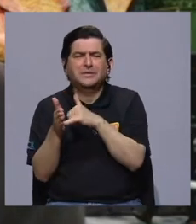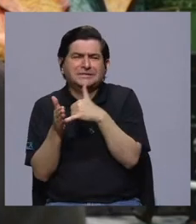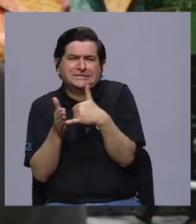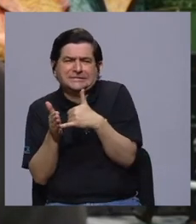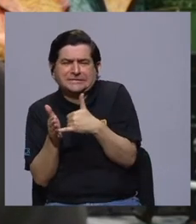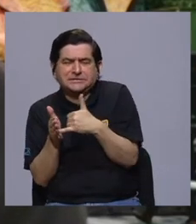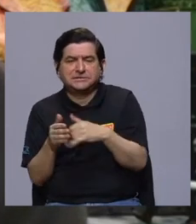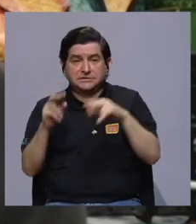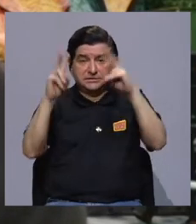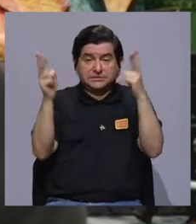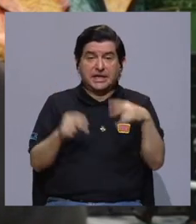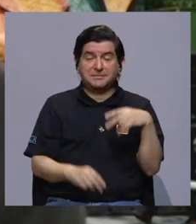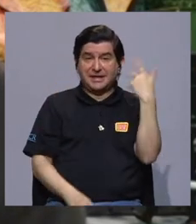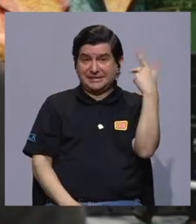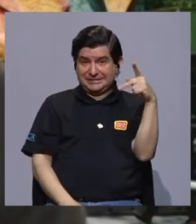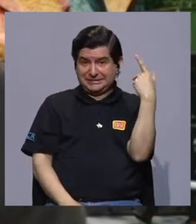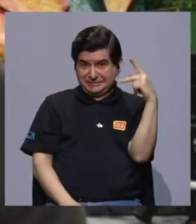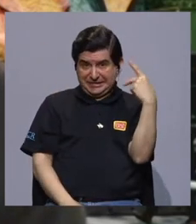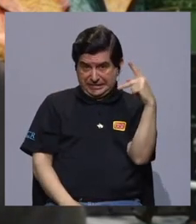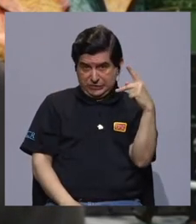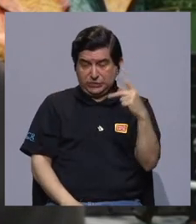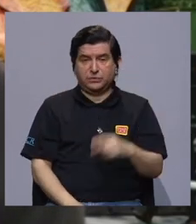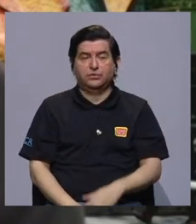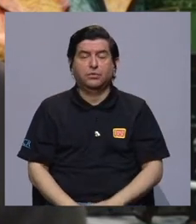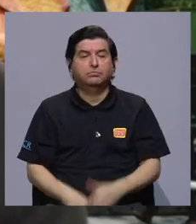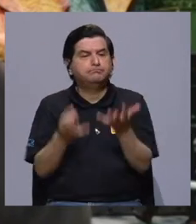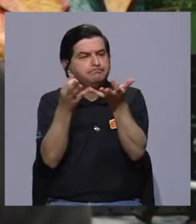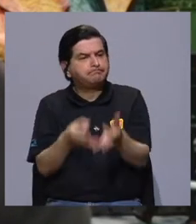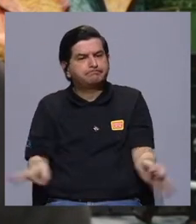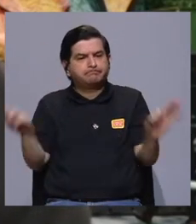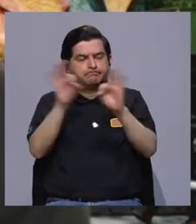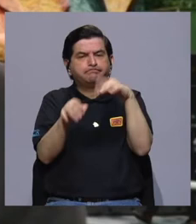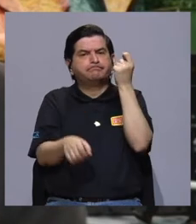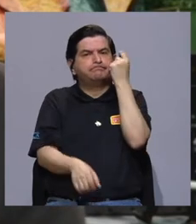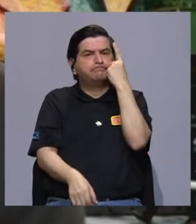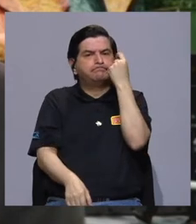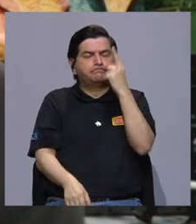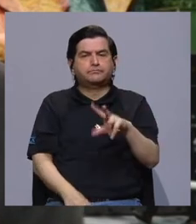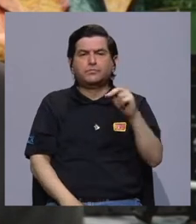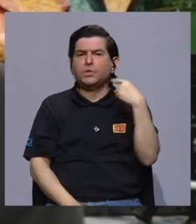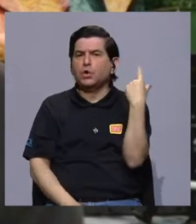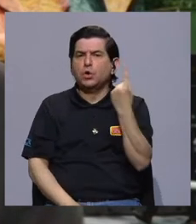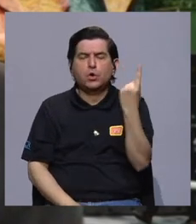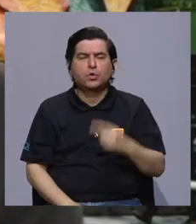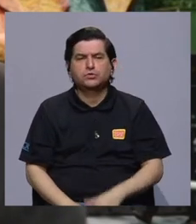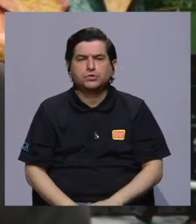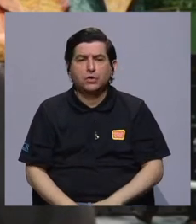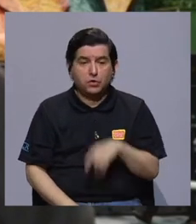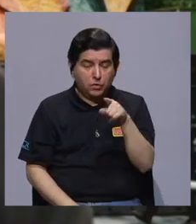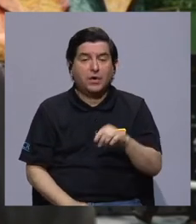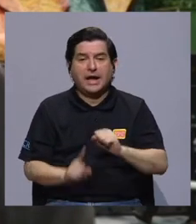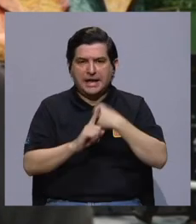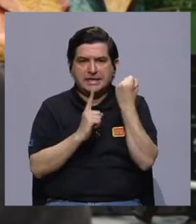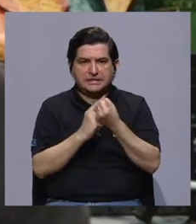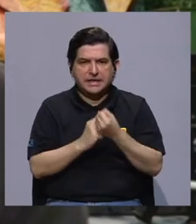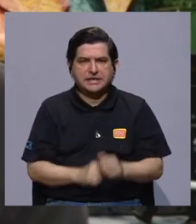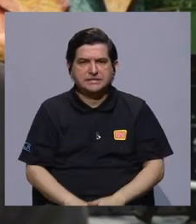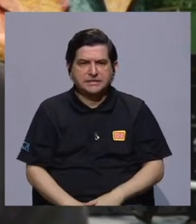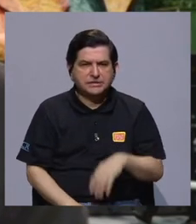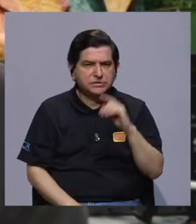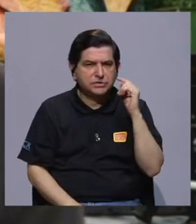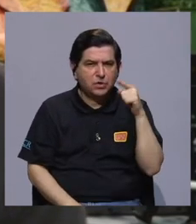vulnerables. Este tema de los riesgos, pues es importante entenderlo, no solo desde el punto de vista de la amenaza,